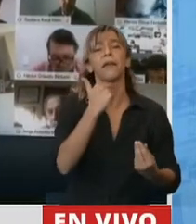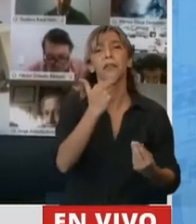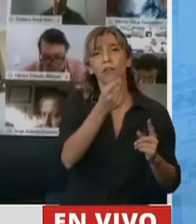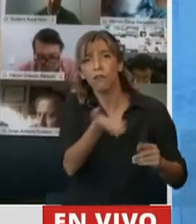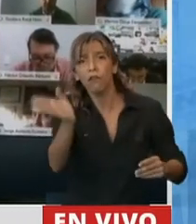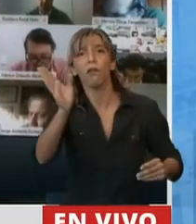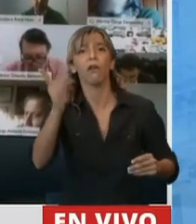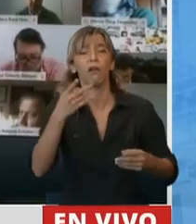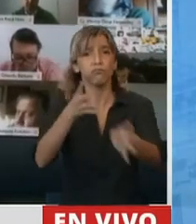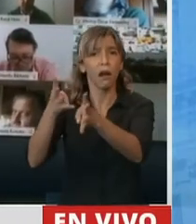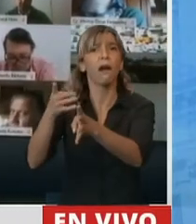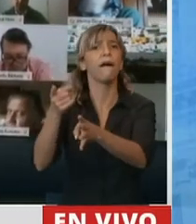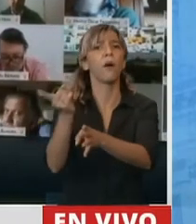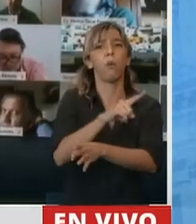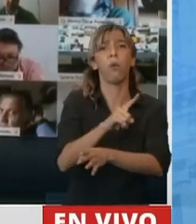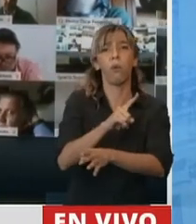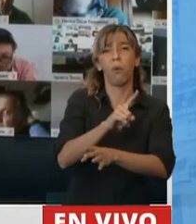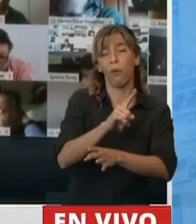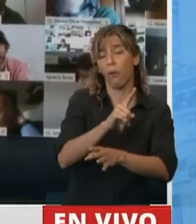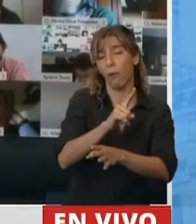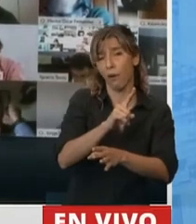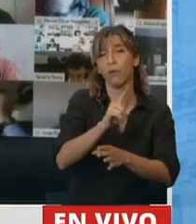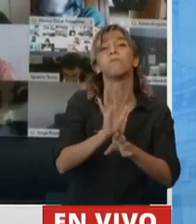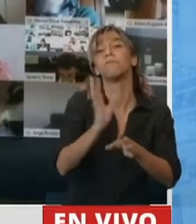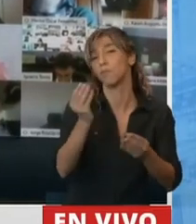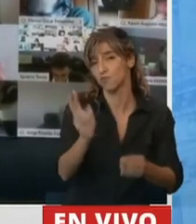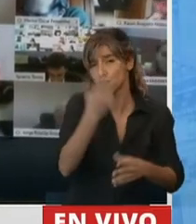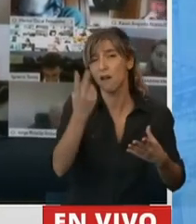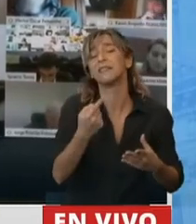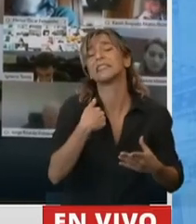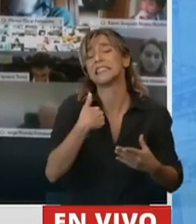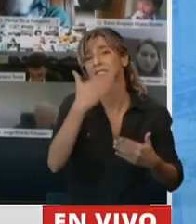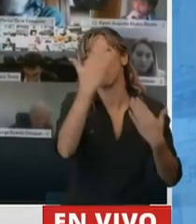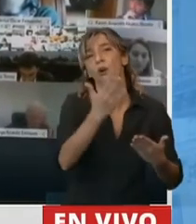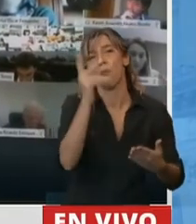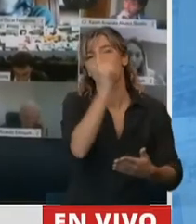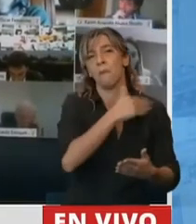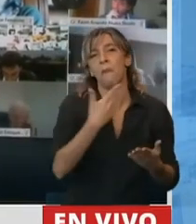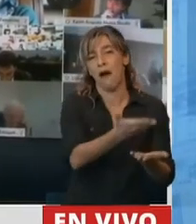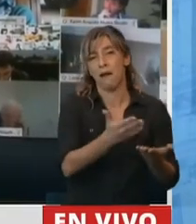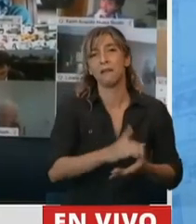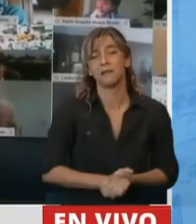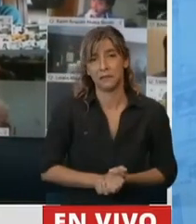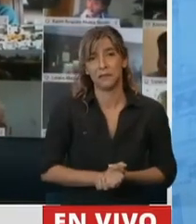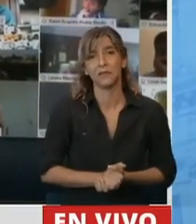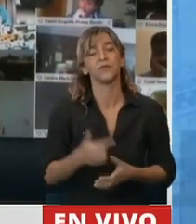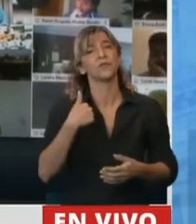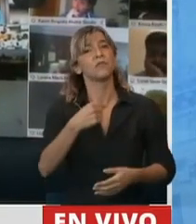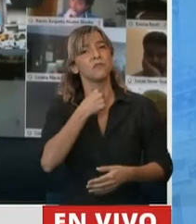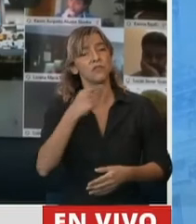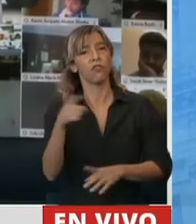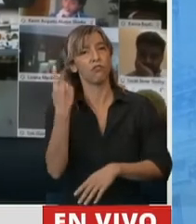Por eso quiero, con mucha humildad, presidente, también pedir que pongamos en funcionamiento el observatorio Malvinas,